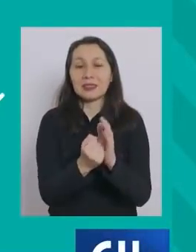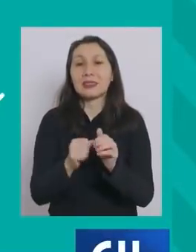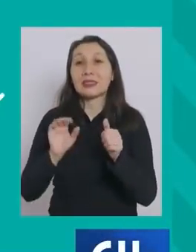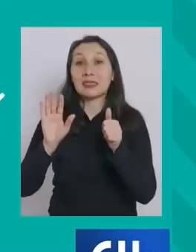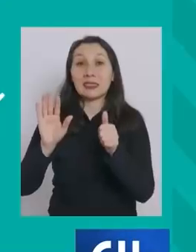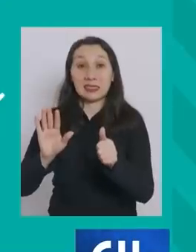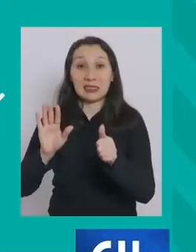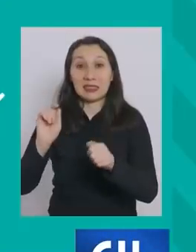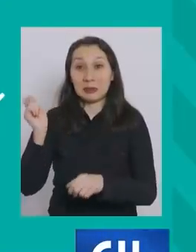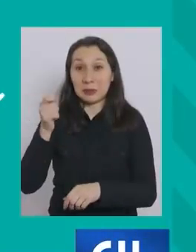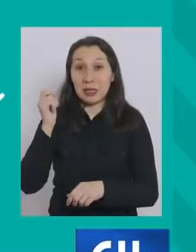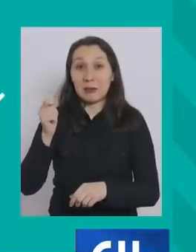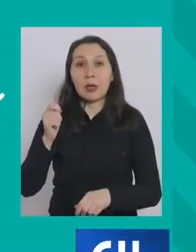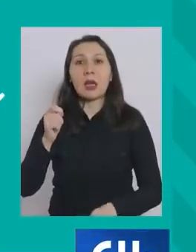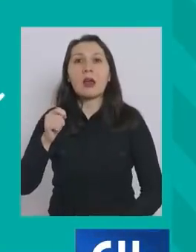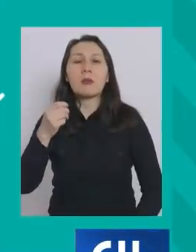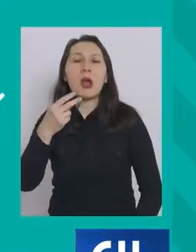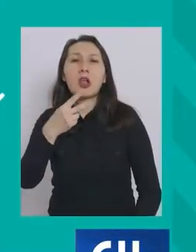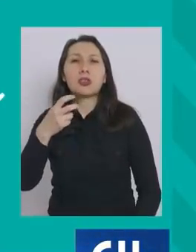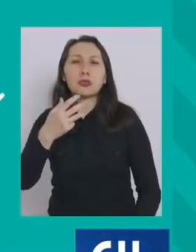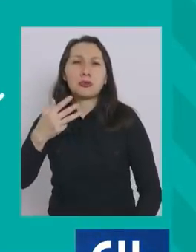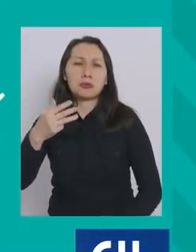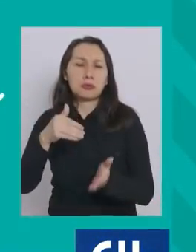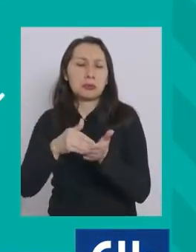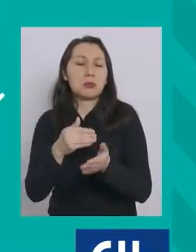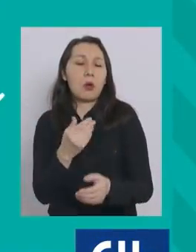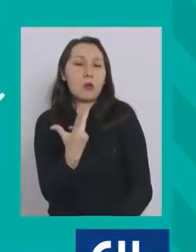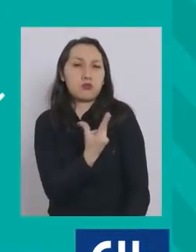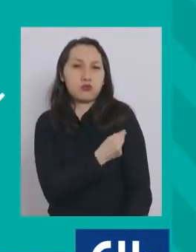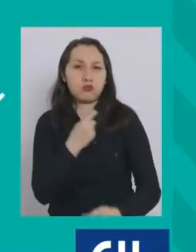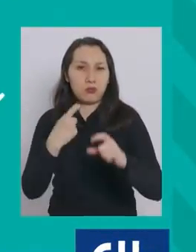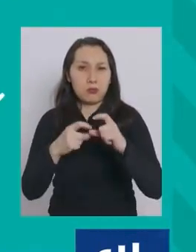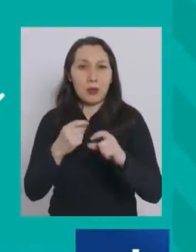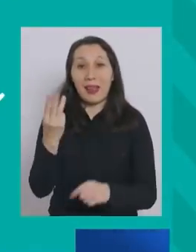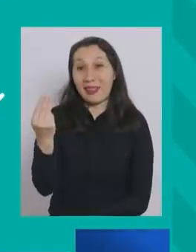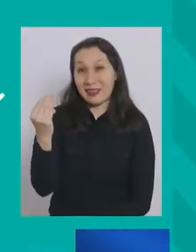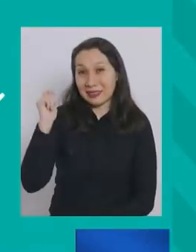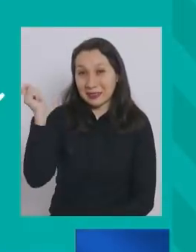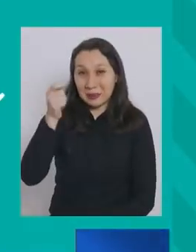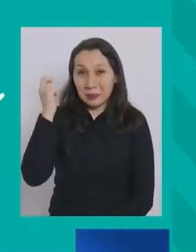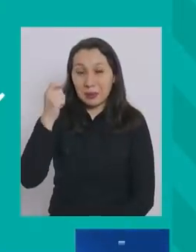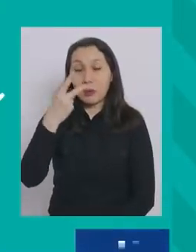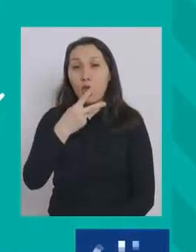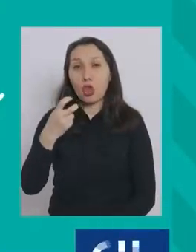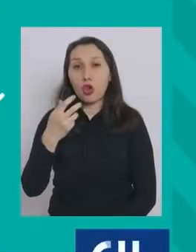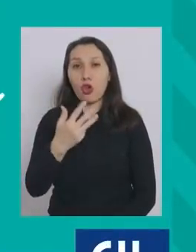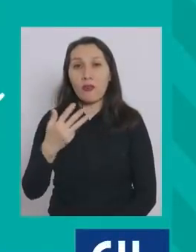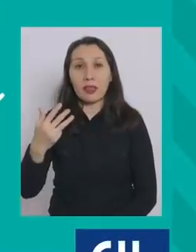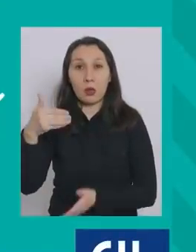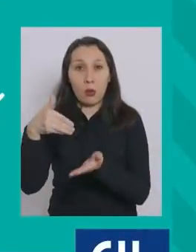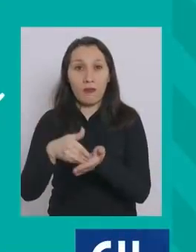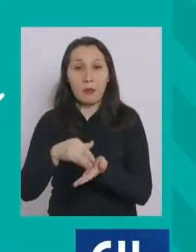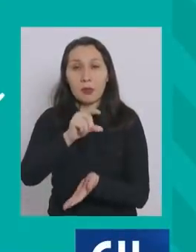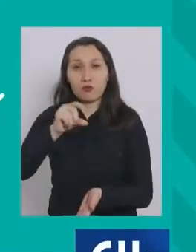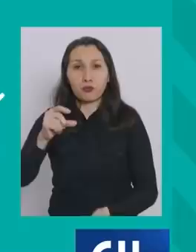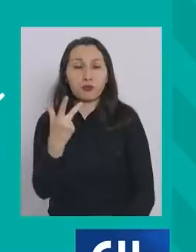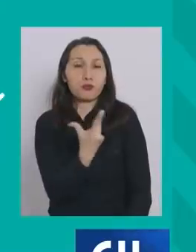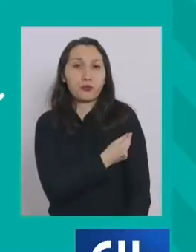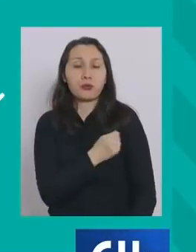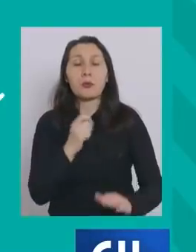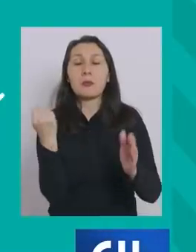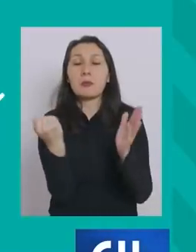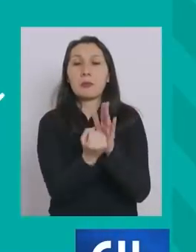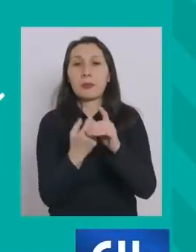septiembre, 299.000 dosis de Pfizer. Para la semana del 13 de septiembre, 299.000 dosis de Pfizer.